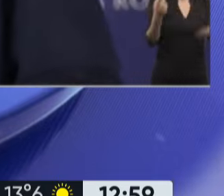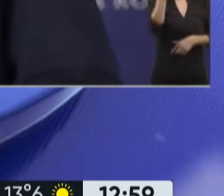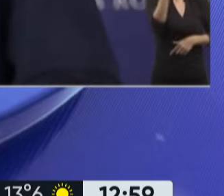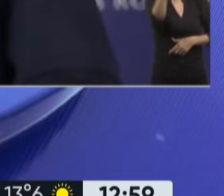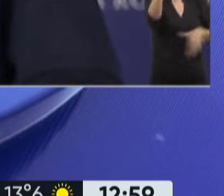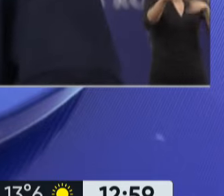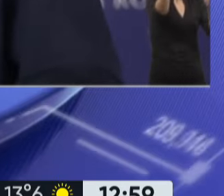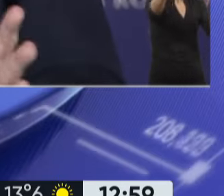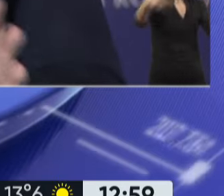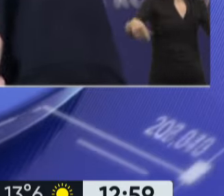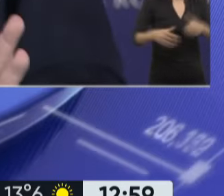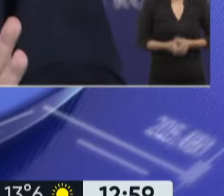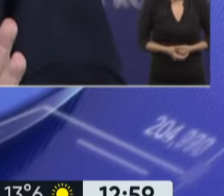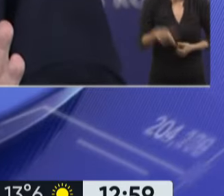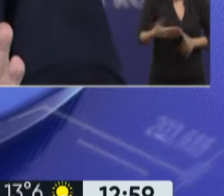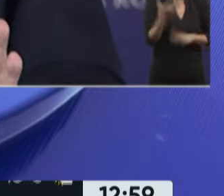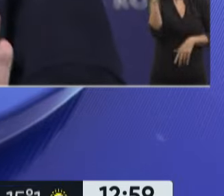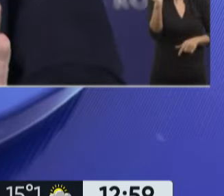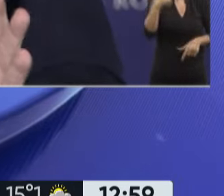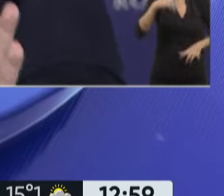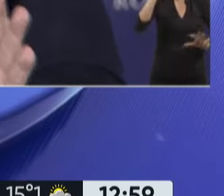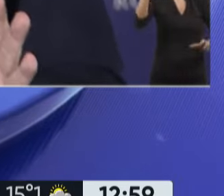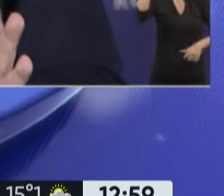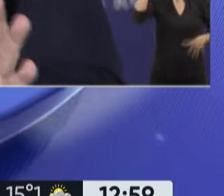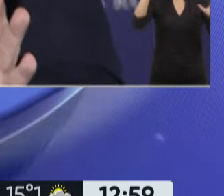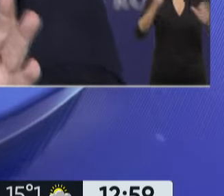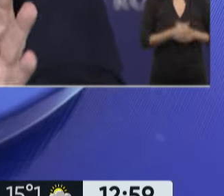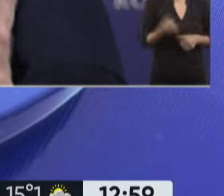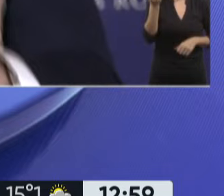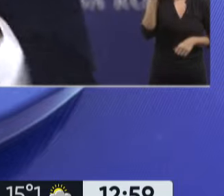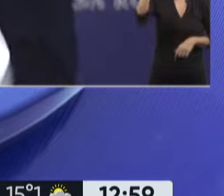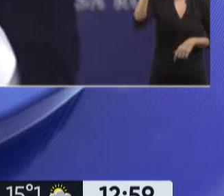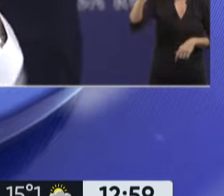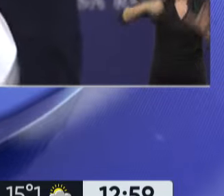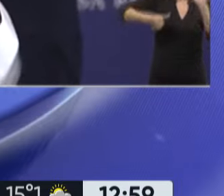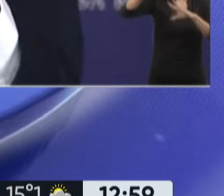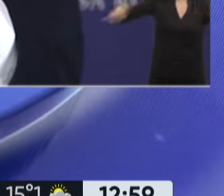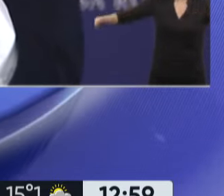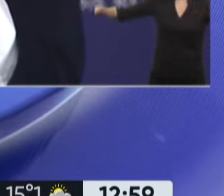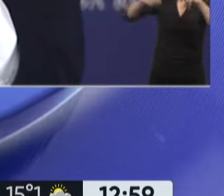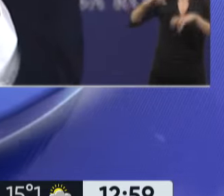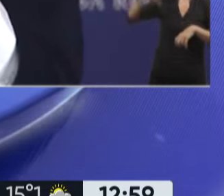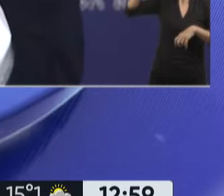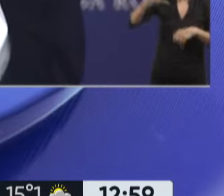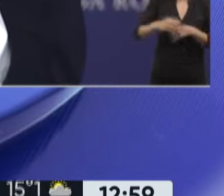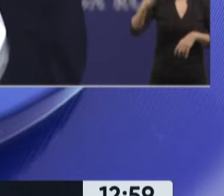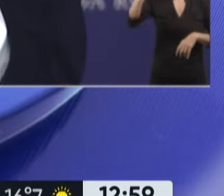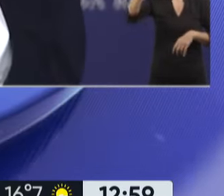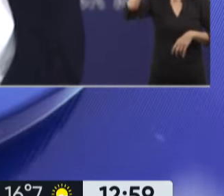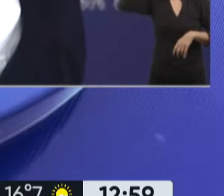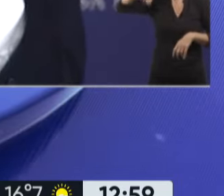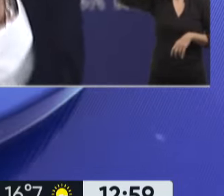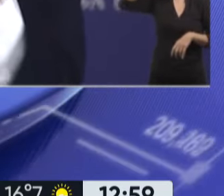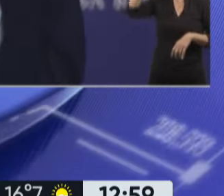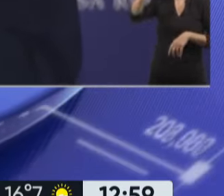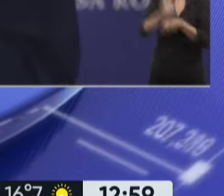casos que me vinieron recién a la cabeza. El club que más plata maneja es el Bayern Munich, porque los